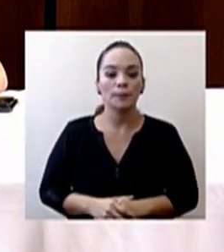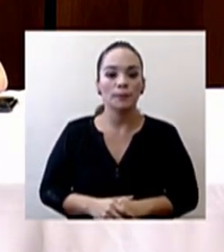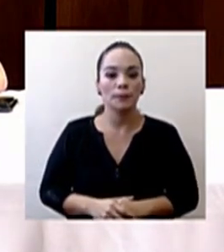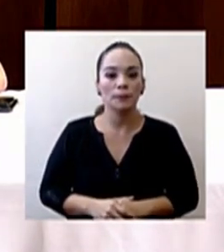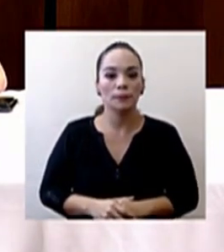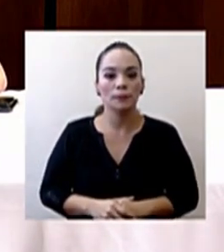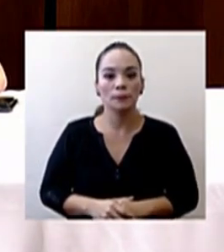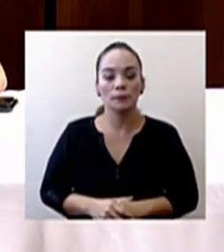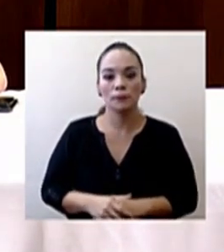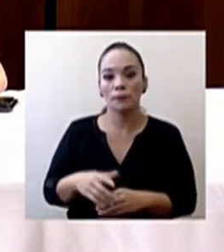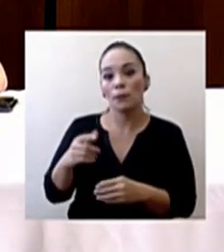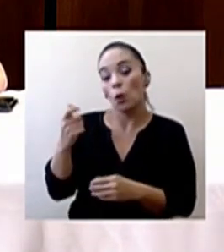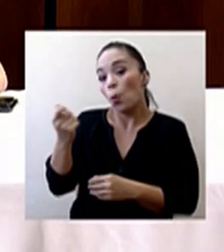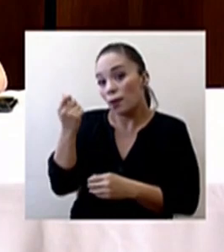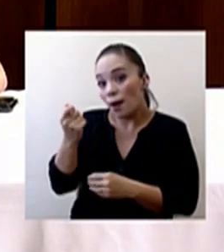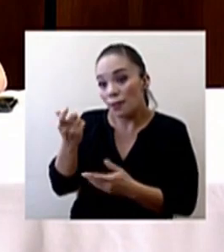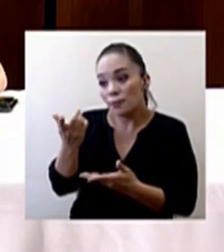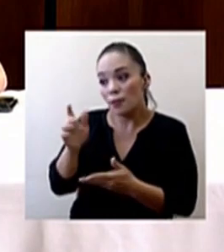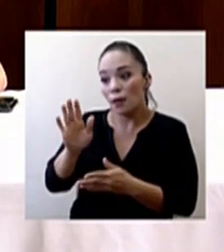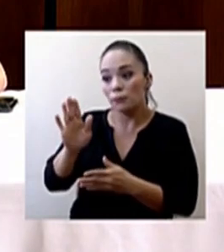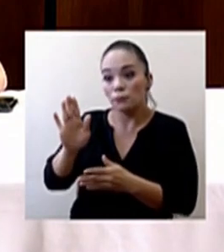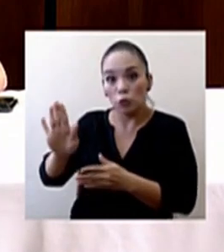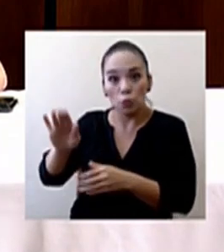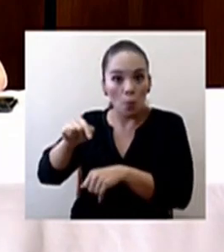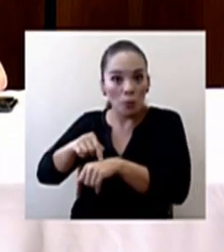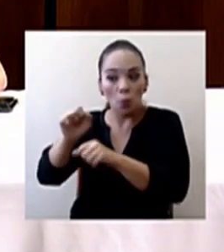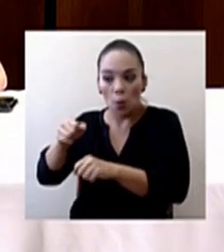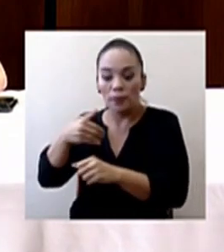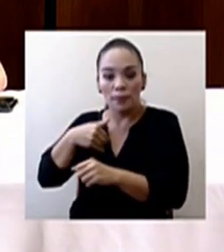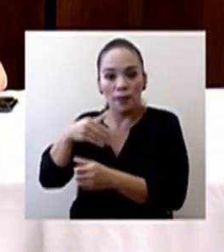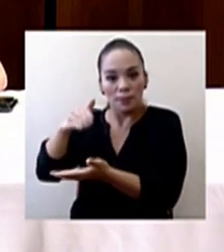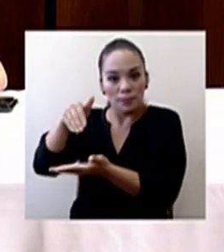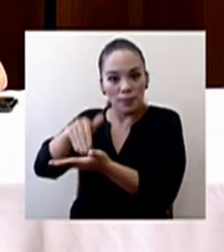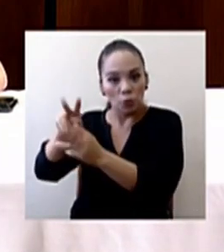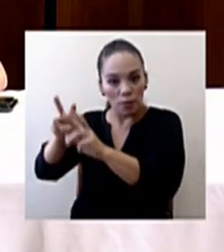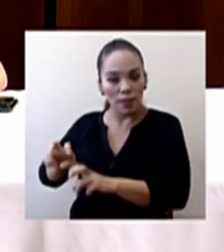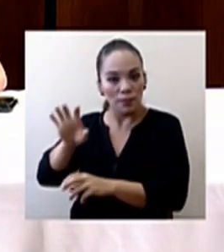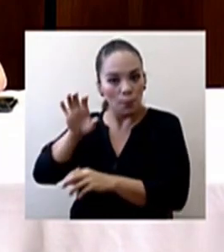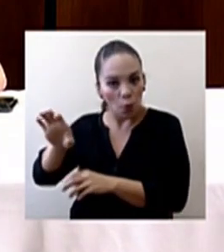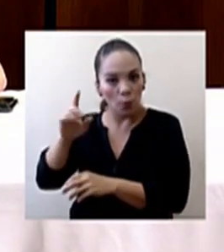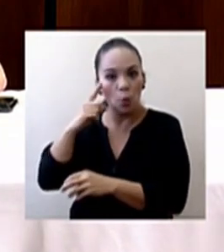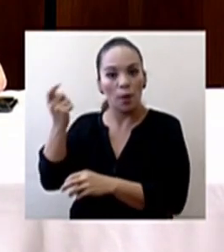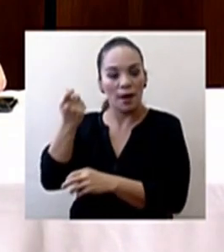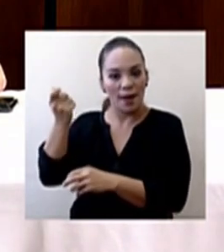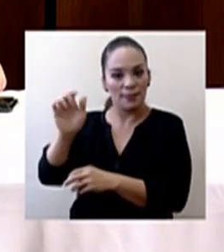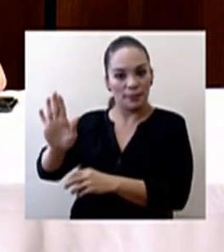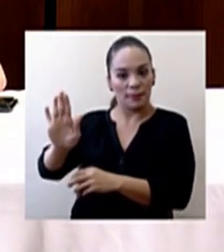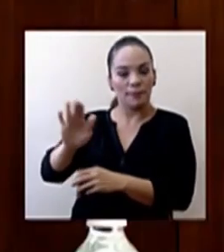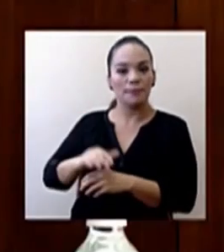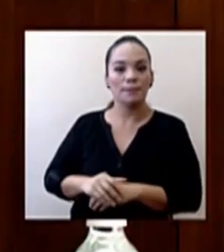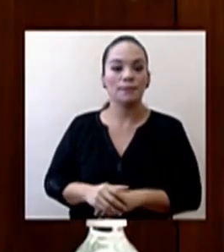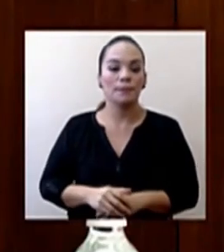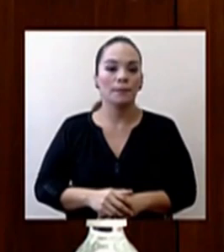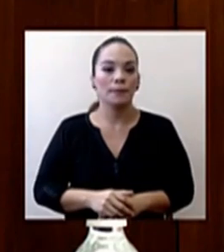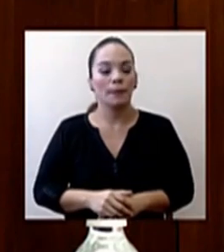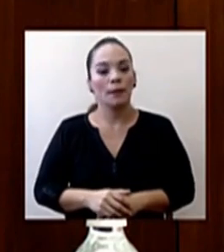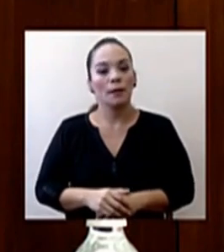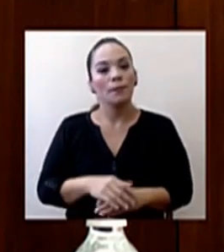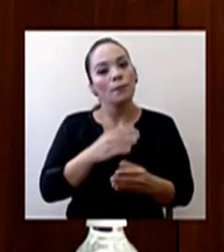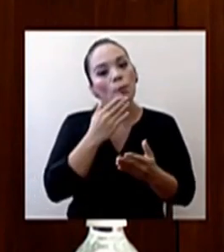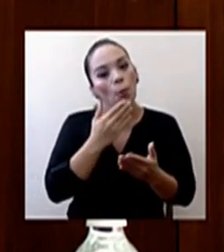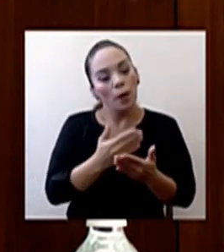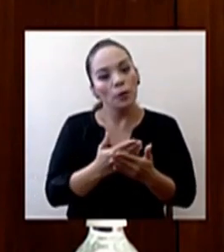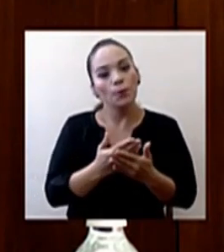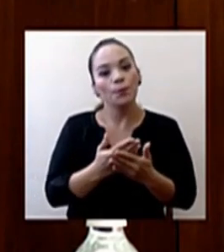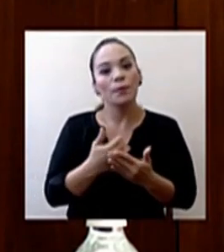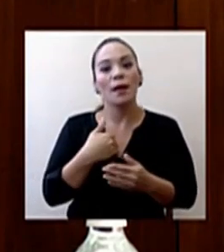Si Guanacaste podría en su momento tener un análisis de pruebas específico para Guanacaste allá en un centro médico. Sí, hay un